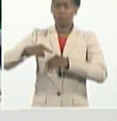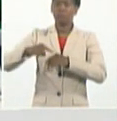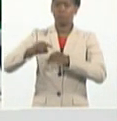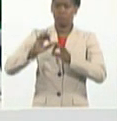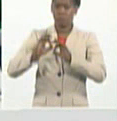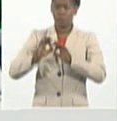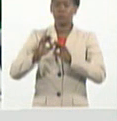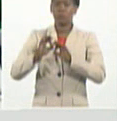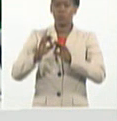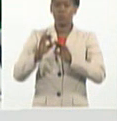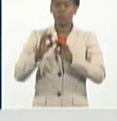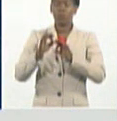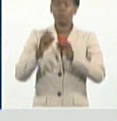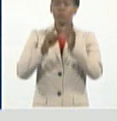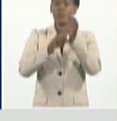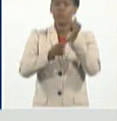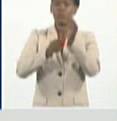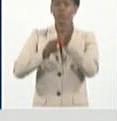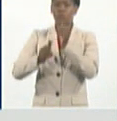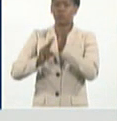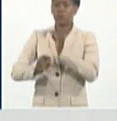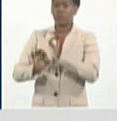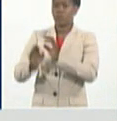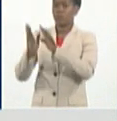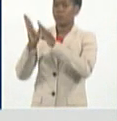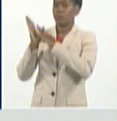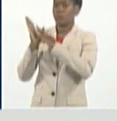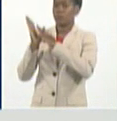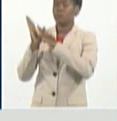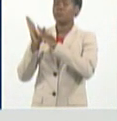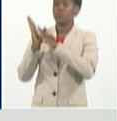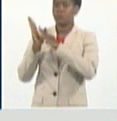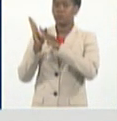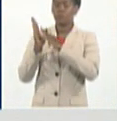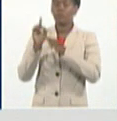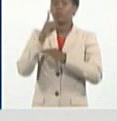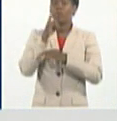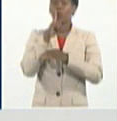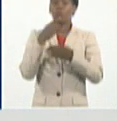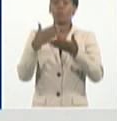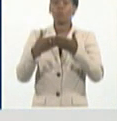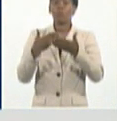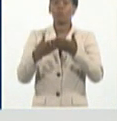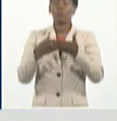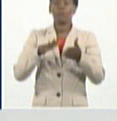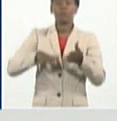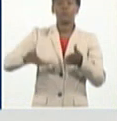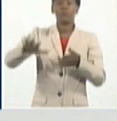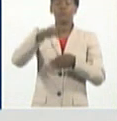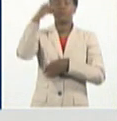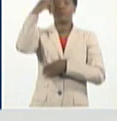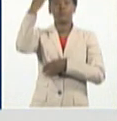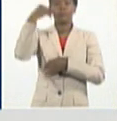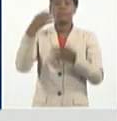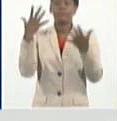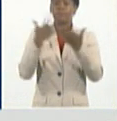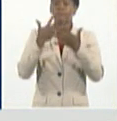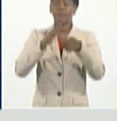ustedes reflejado el número de muestras, incluyendo el municipio especial Isla de la Juventud, que procesó